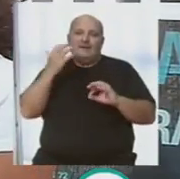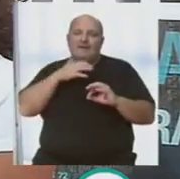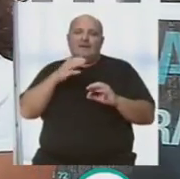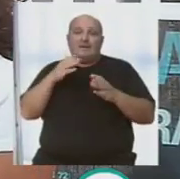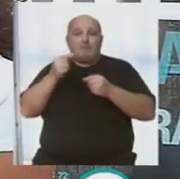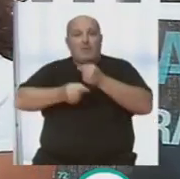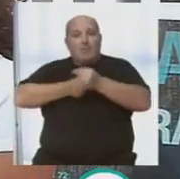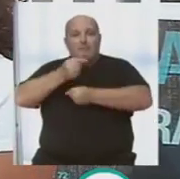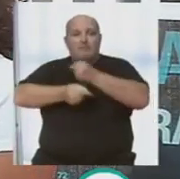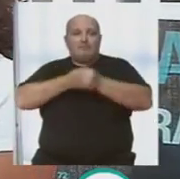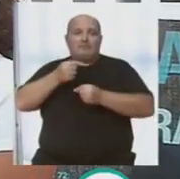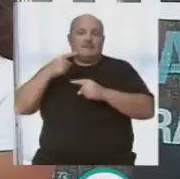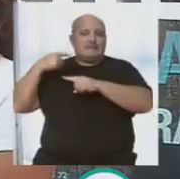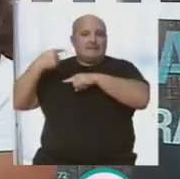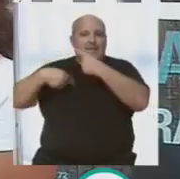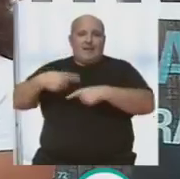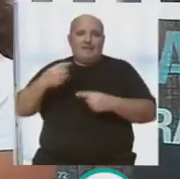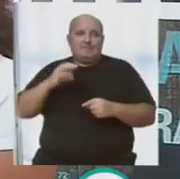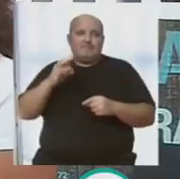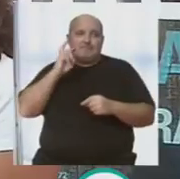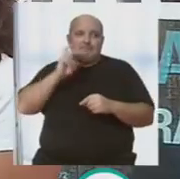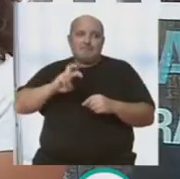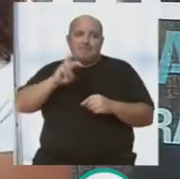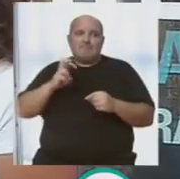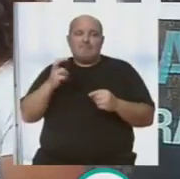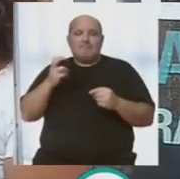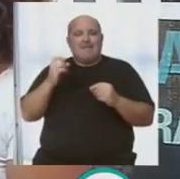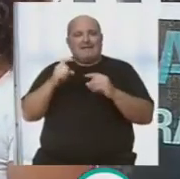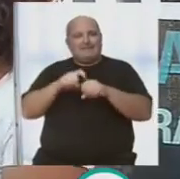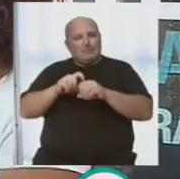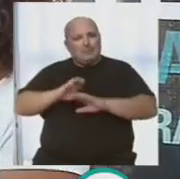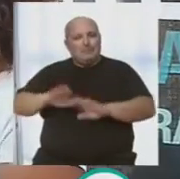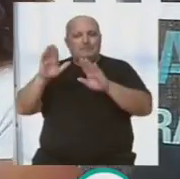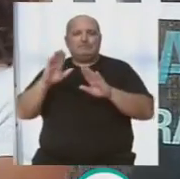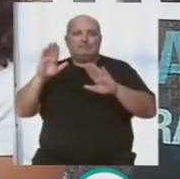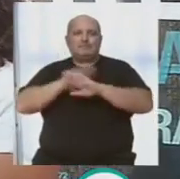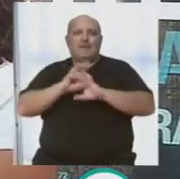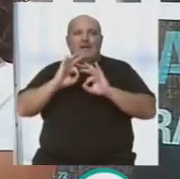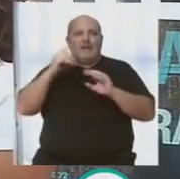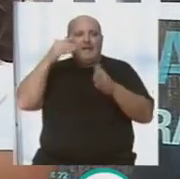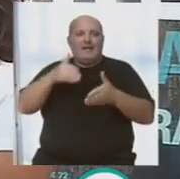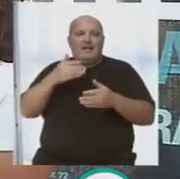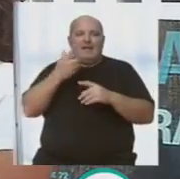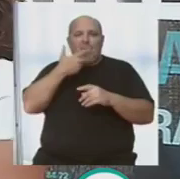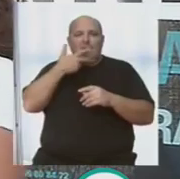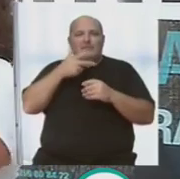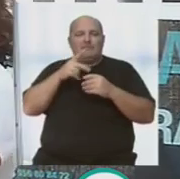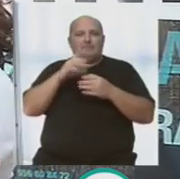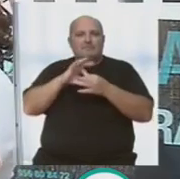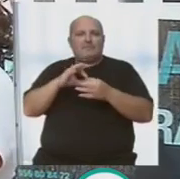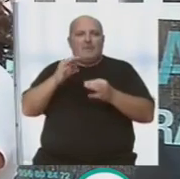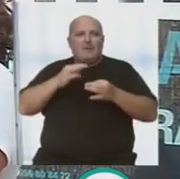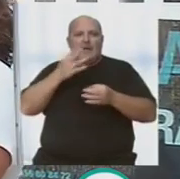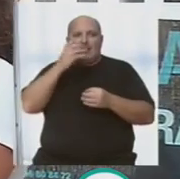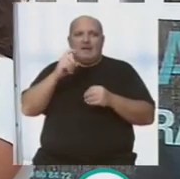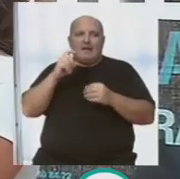poquito a poco, cada vez más tradicional, cada vez es más añejo. Sí, sí, una noche dedicada a que conozcan un poquito la diosincrasia